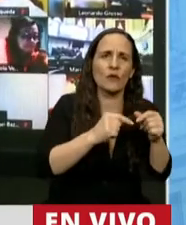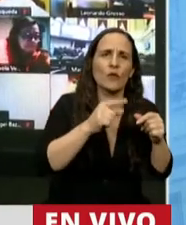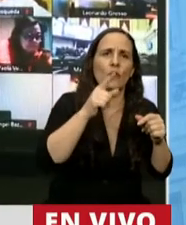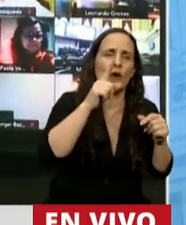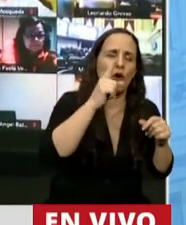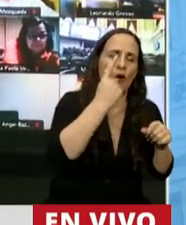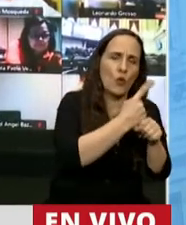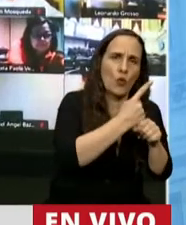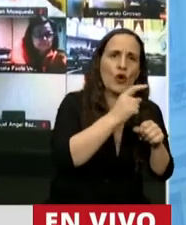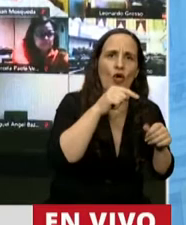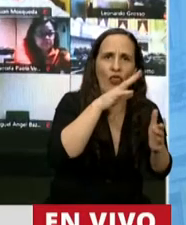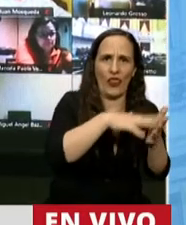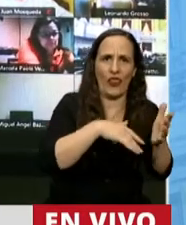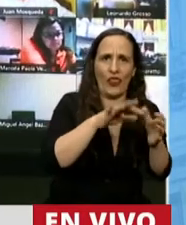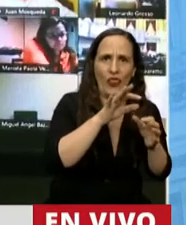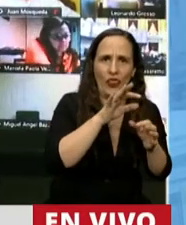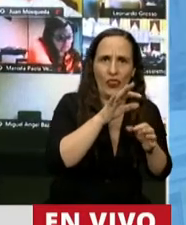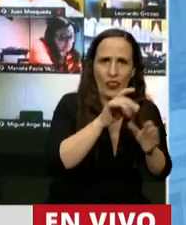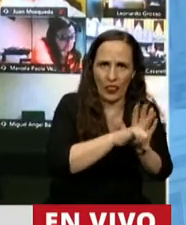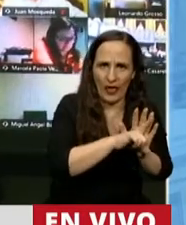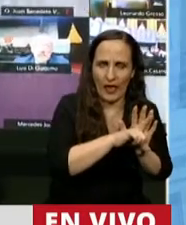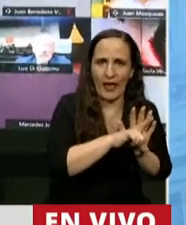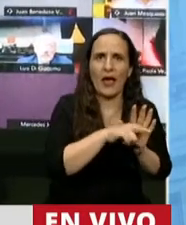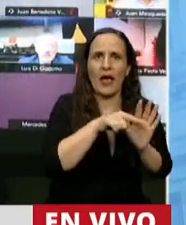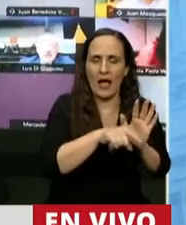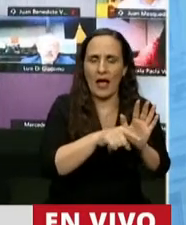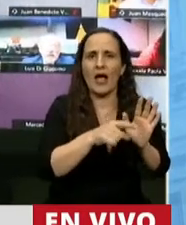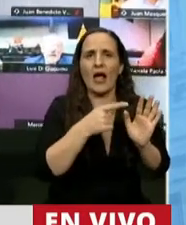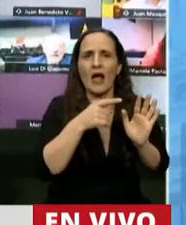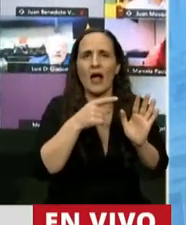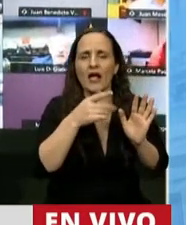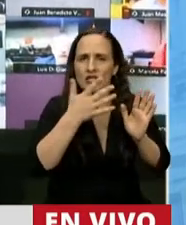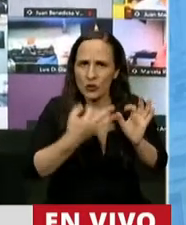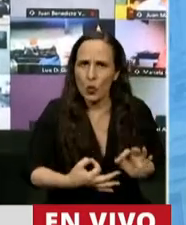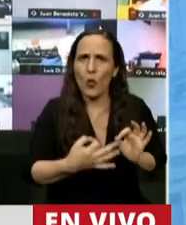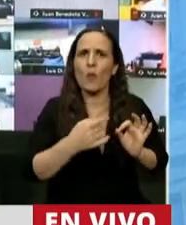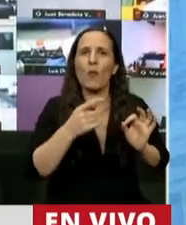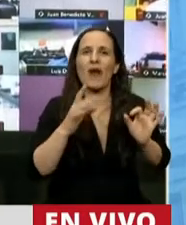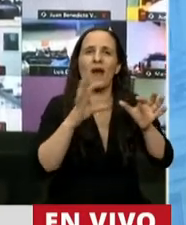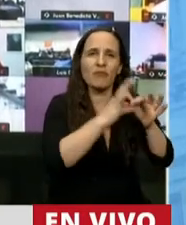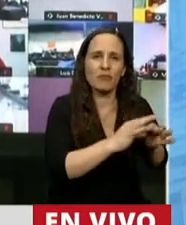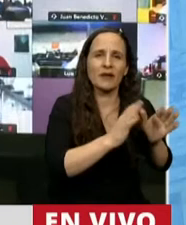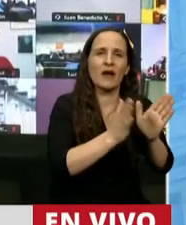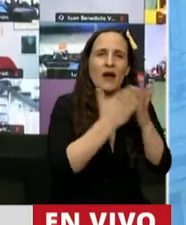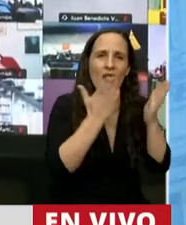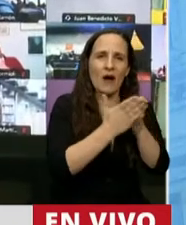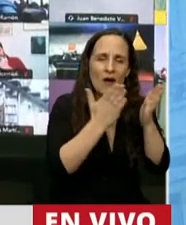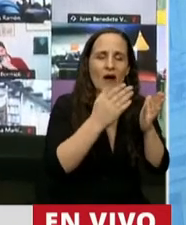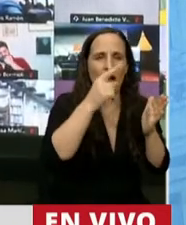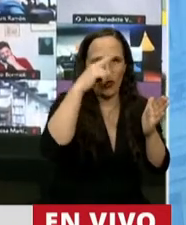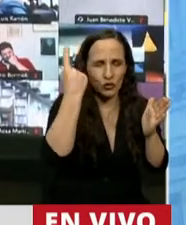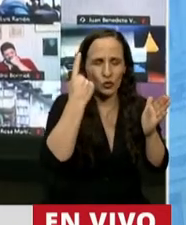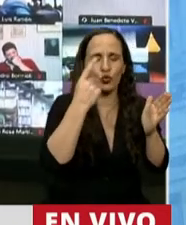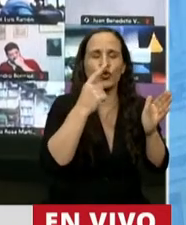de la presente, con lo que quedará cumplida la exigencia establecida en el artículo 75, inciso 2,